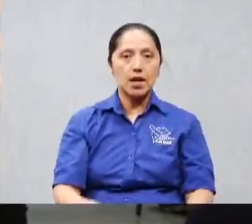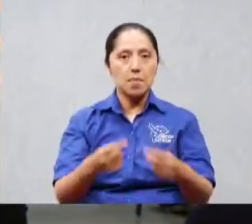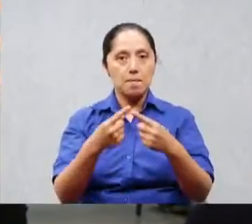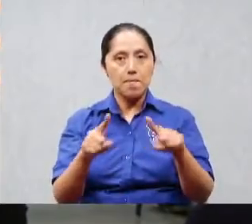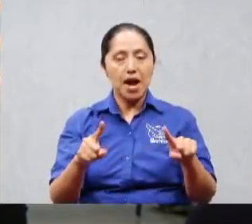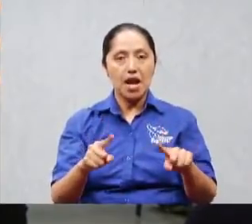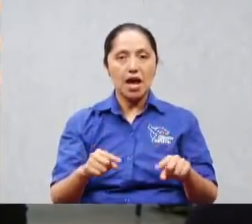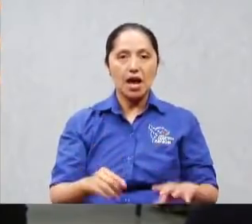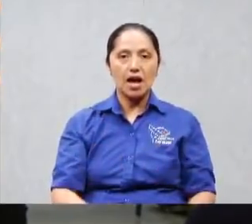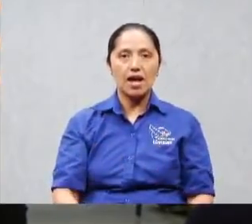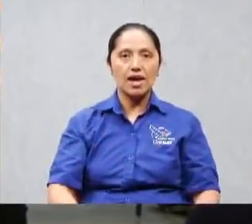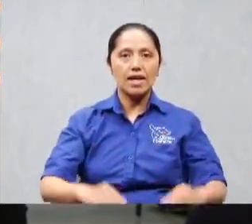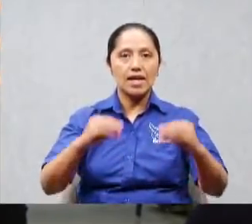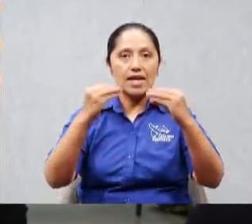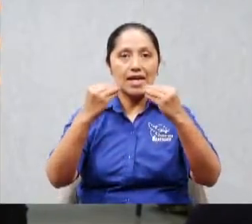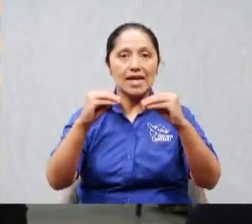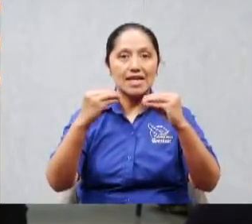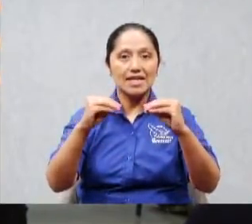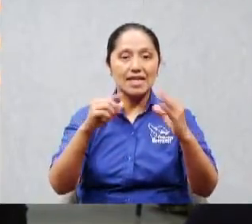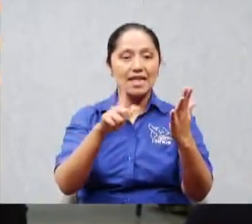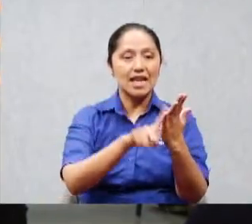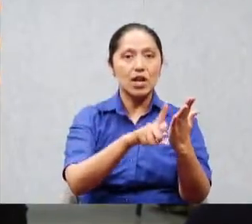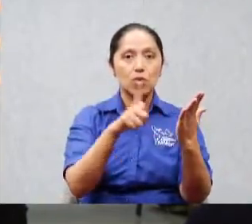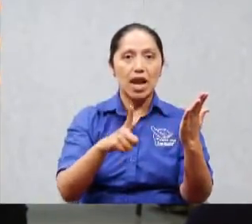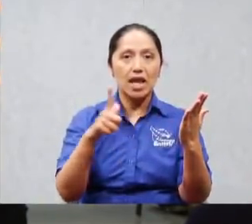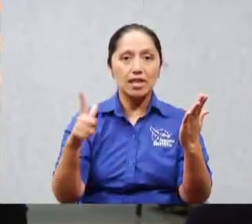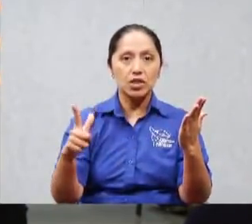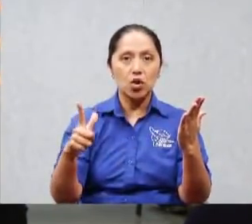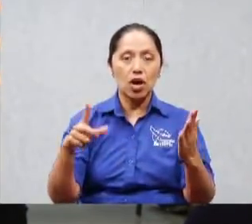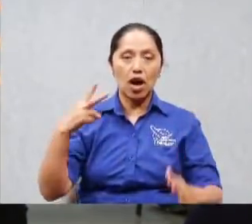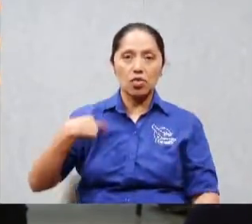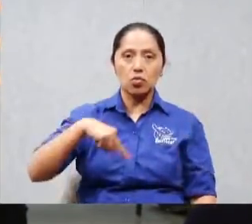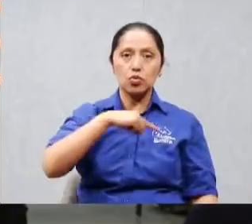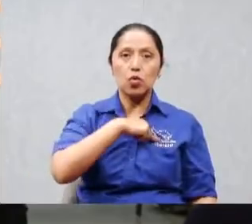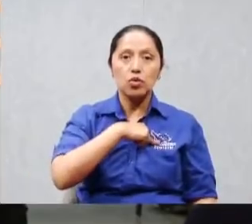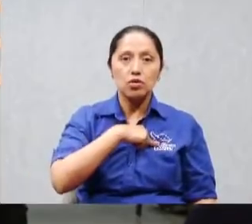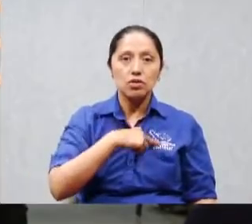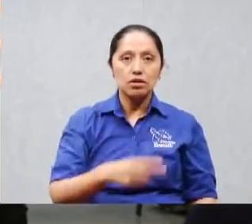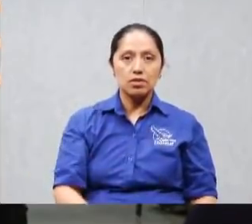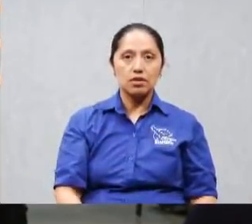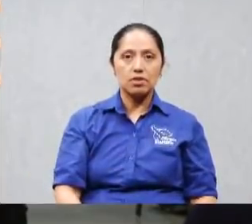lección y la lección es ¿quién es el jefe?